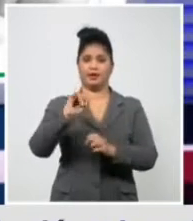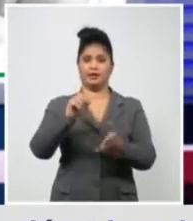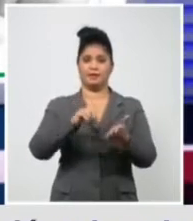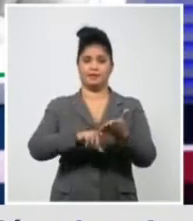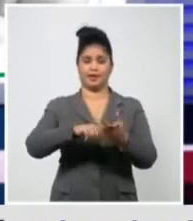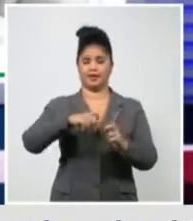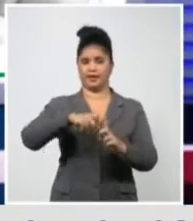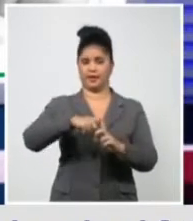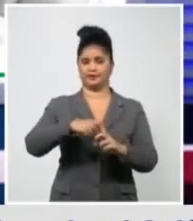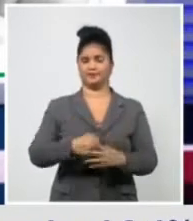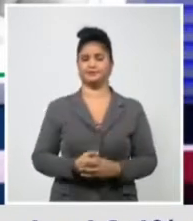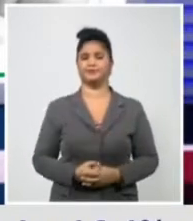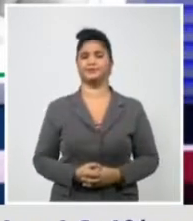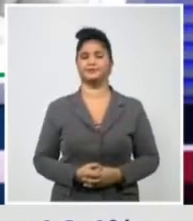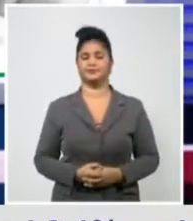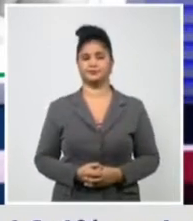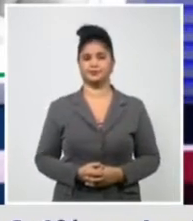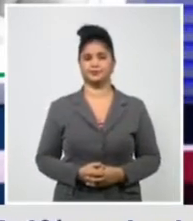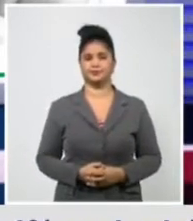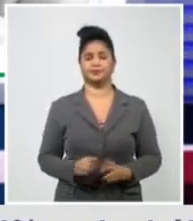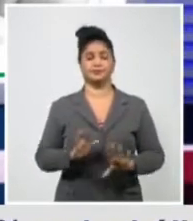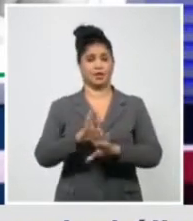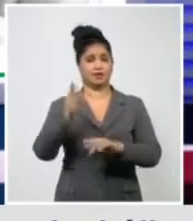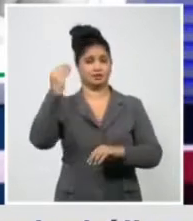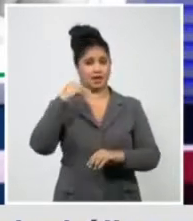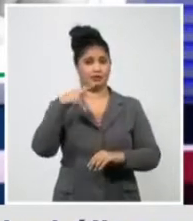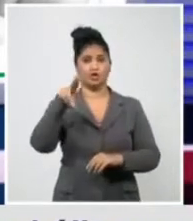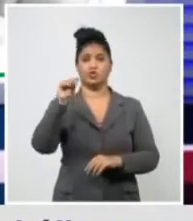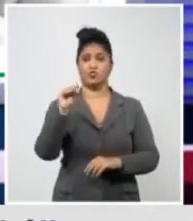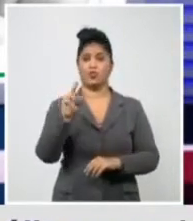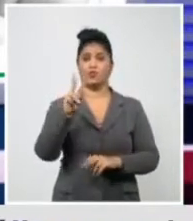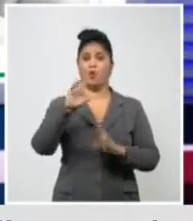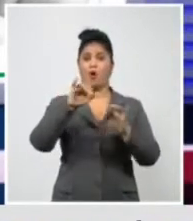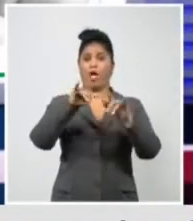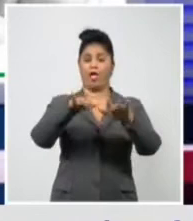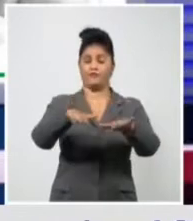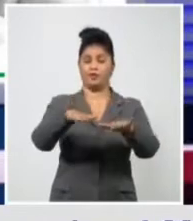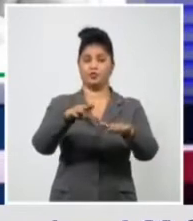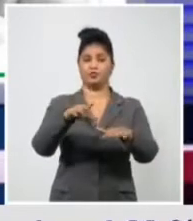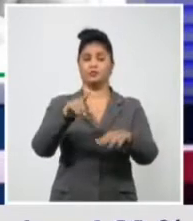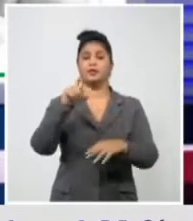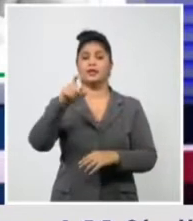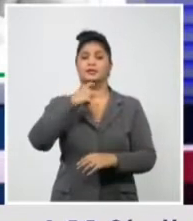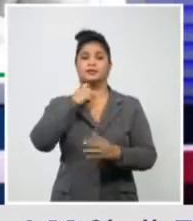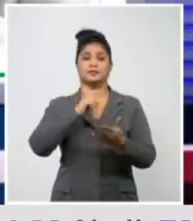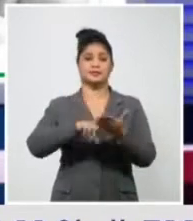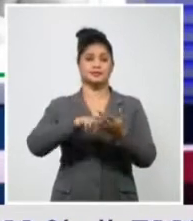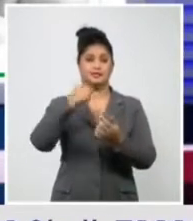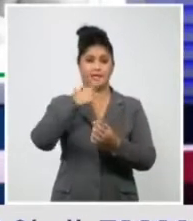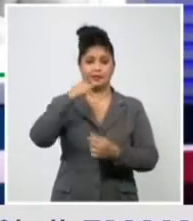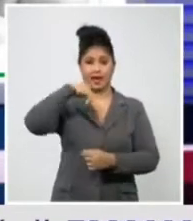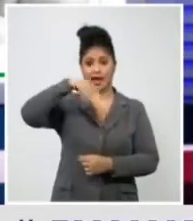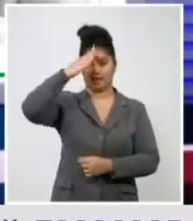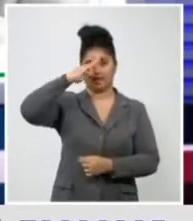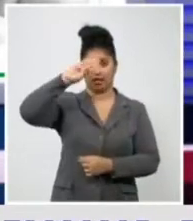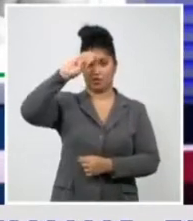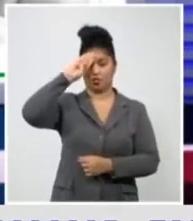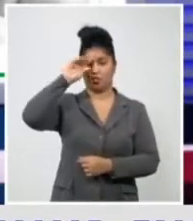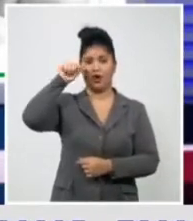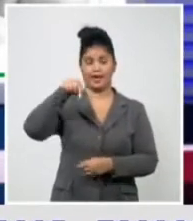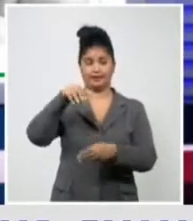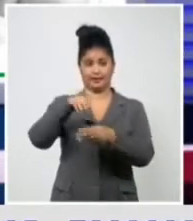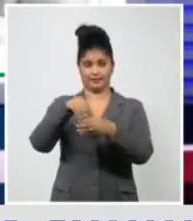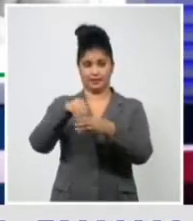Curí a propósito de las nuevas cepas que circulan en el mundo del virus SARS-CoV-2. Lo ha dicho en esta jornada la